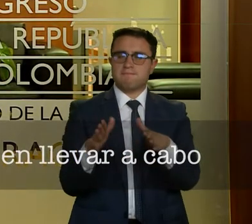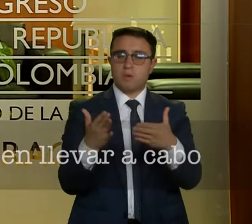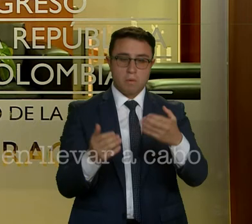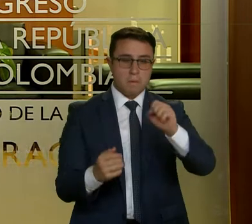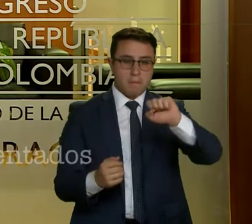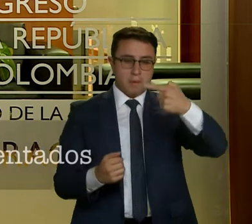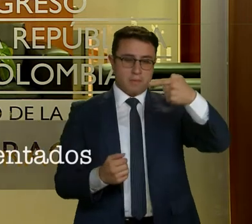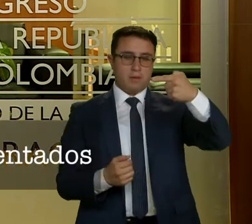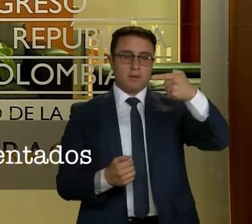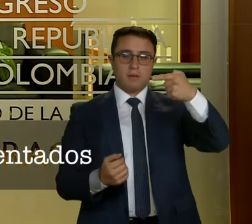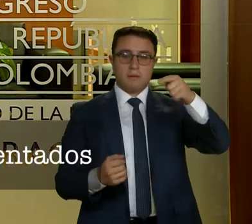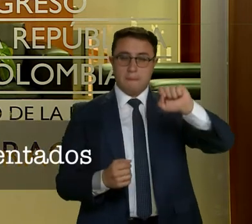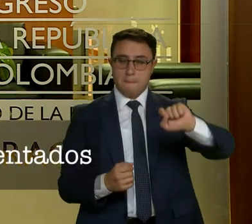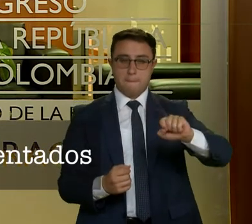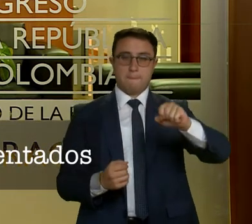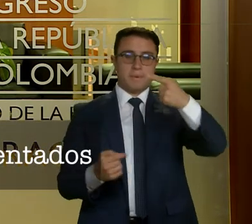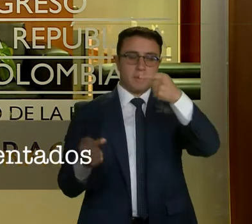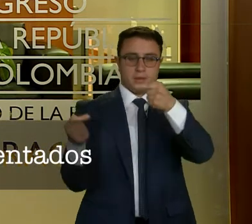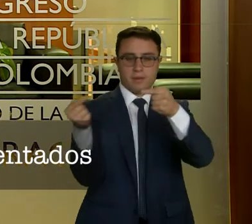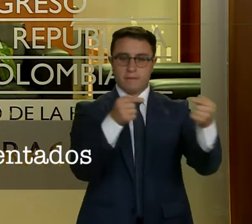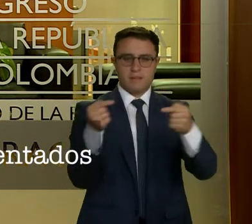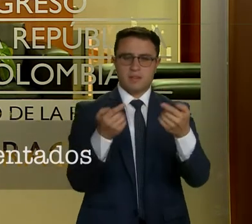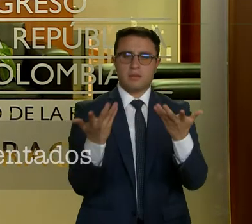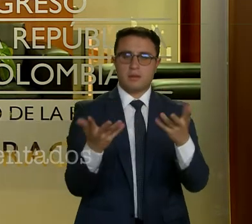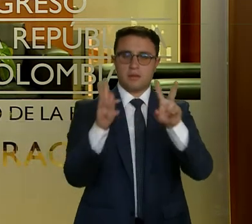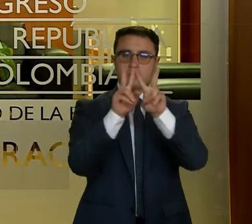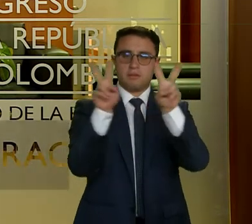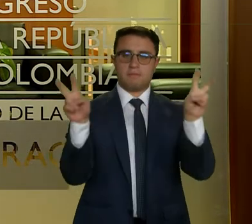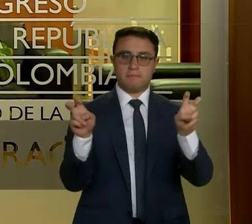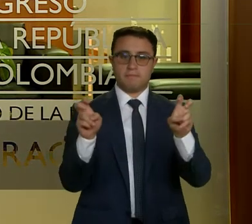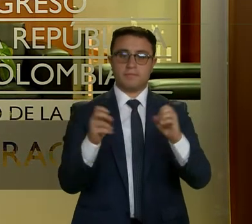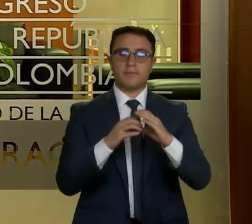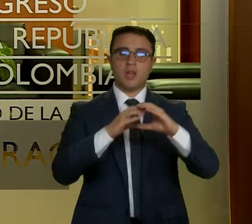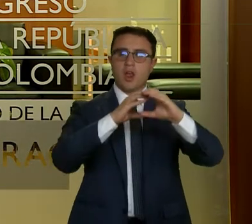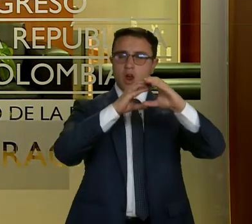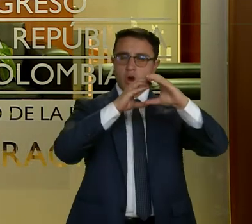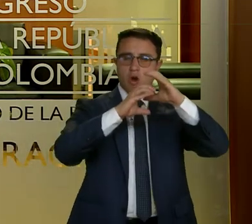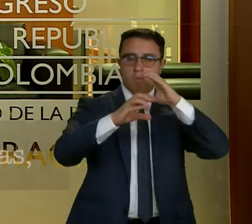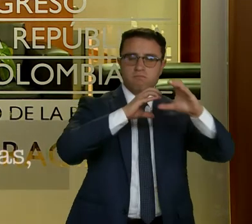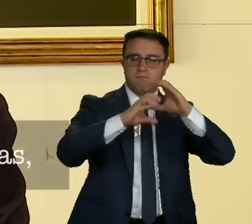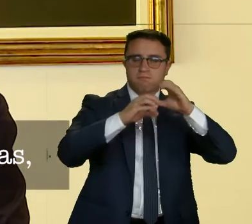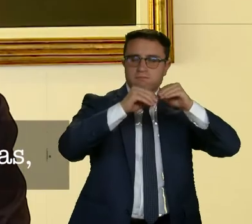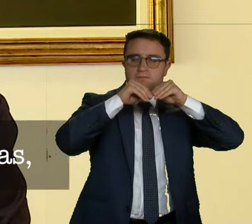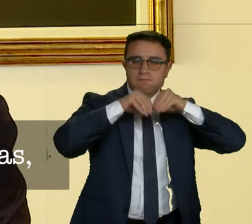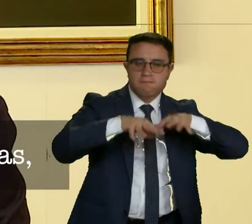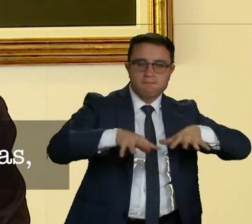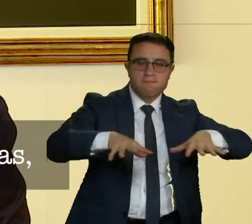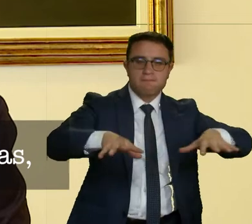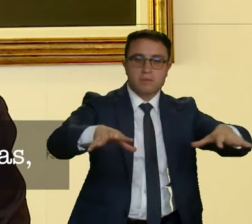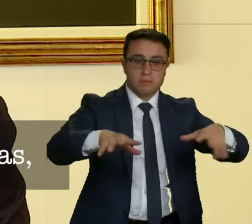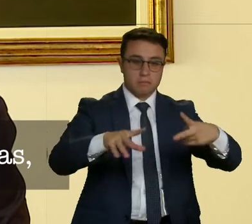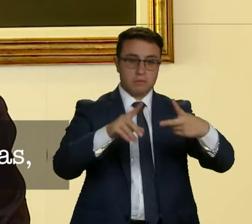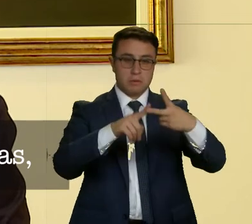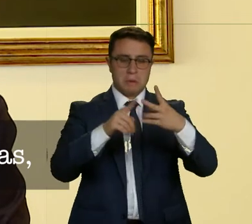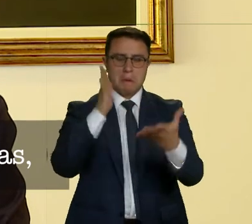llevar a cabo en primer debate los proyectos presentados en los siguientes asuntos. Comunicaciones,